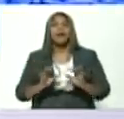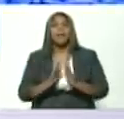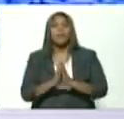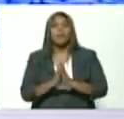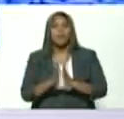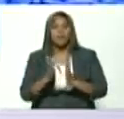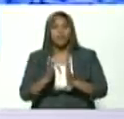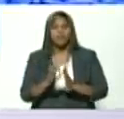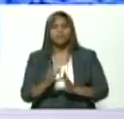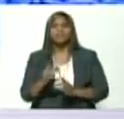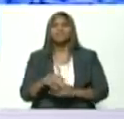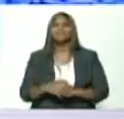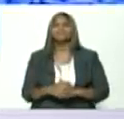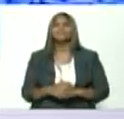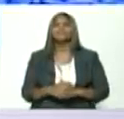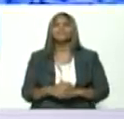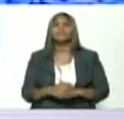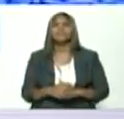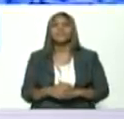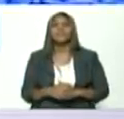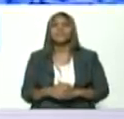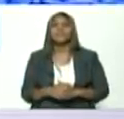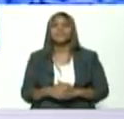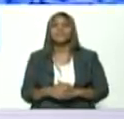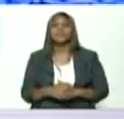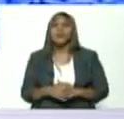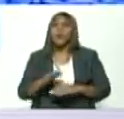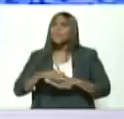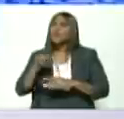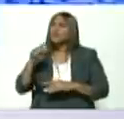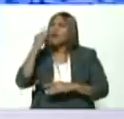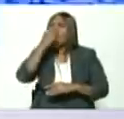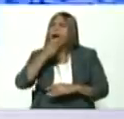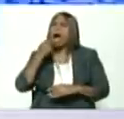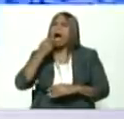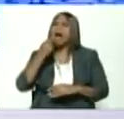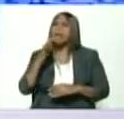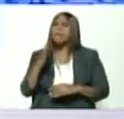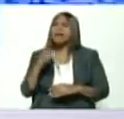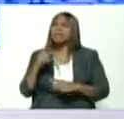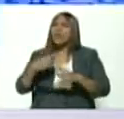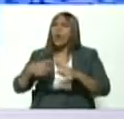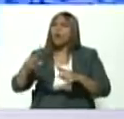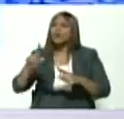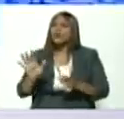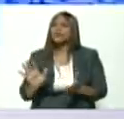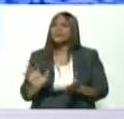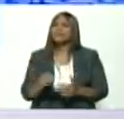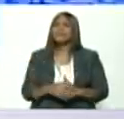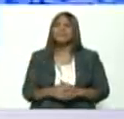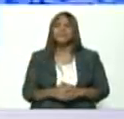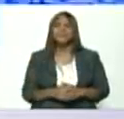Néstor le iba a decir Ramón no sé por qué tú tienes cara de Néstor Ramón Ramón